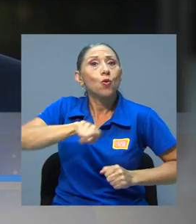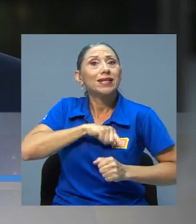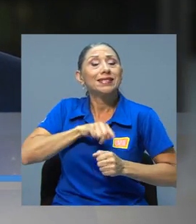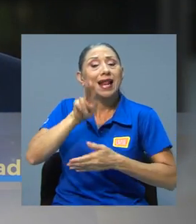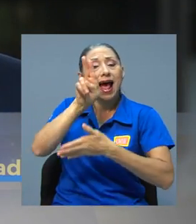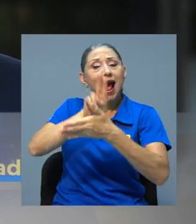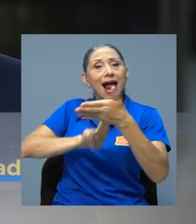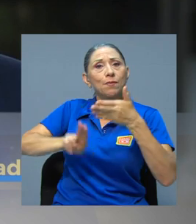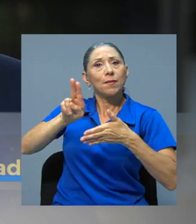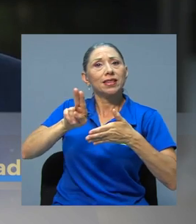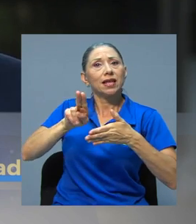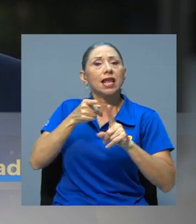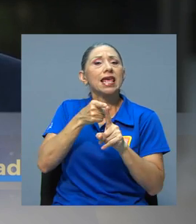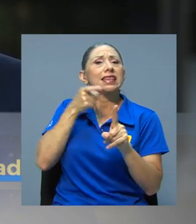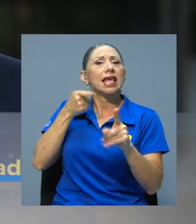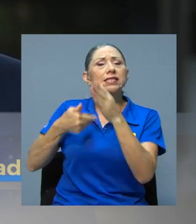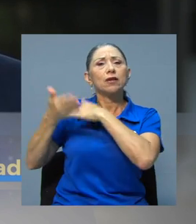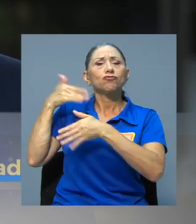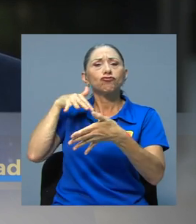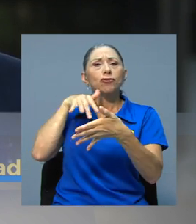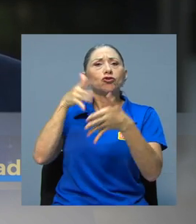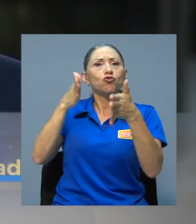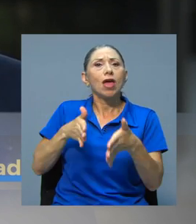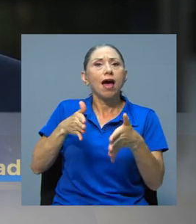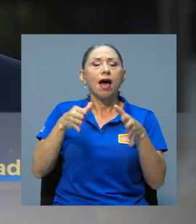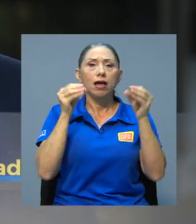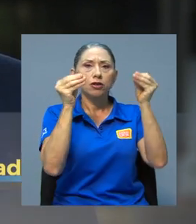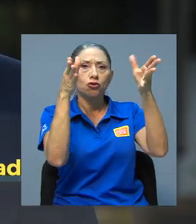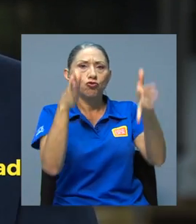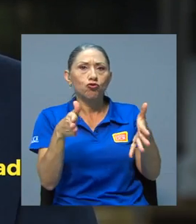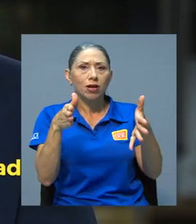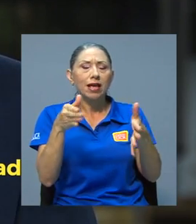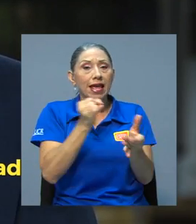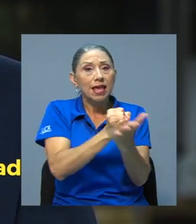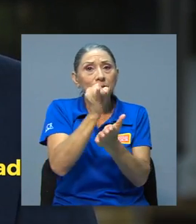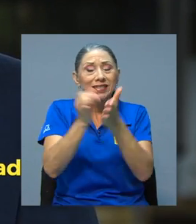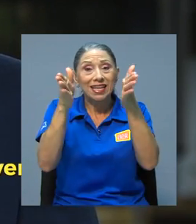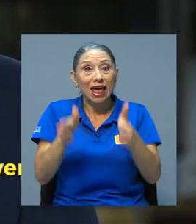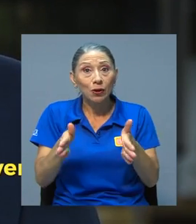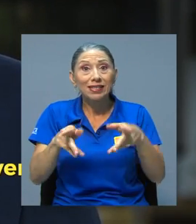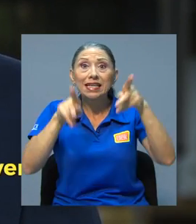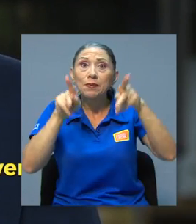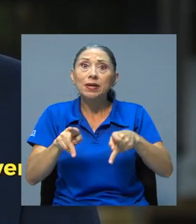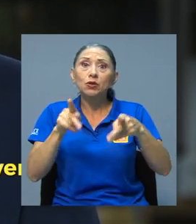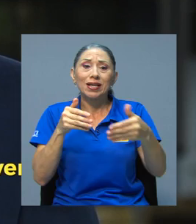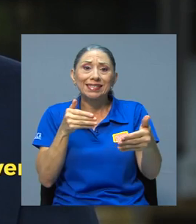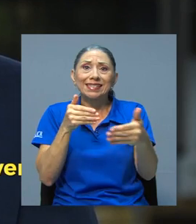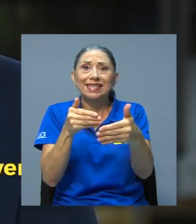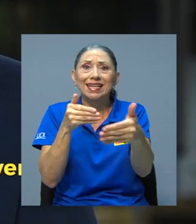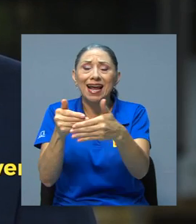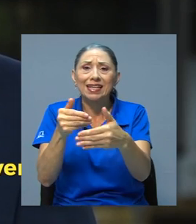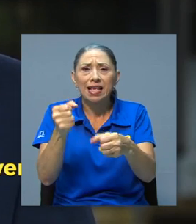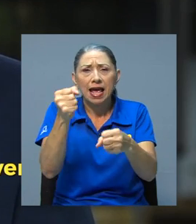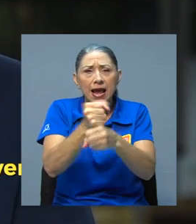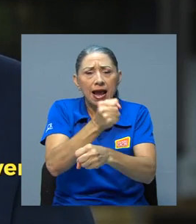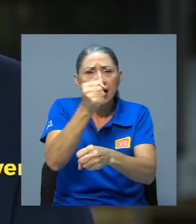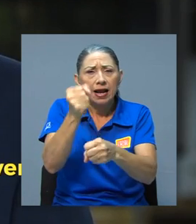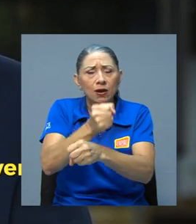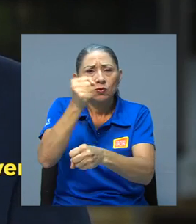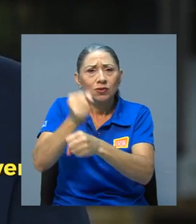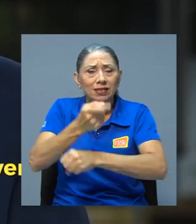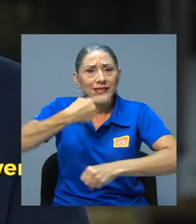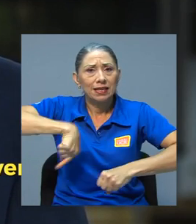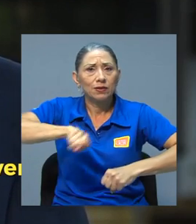mater, desde la faceta de estudiantes, docentes, investigadoras y allegadas a las causas que